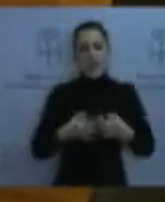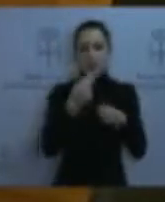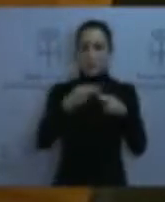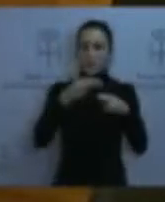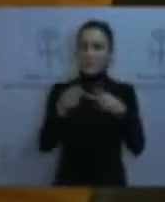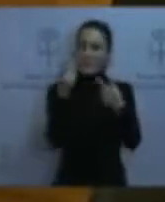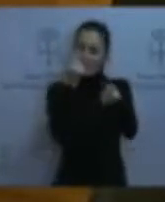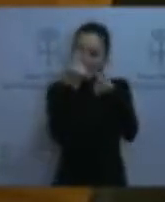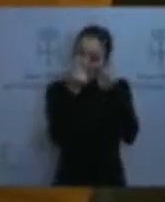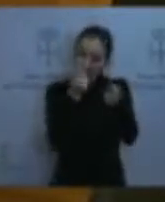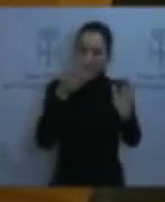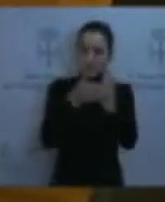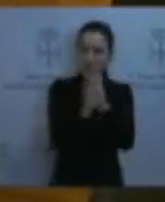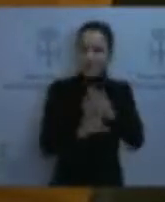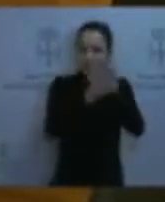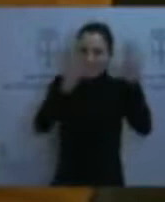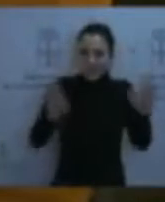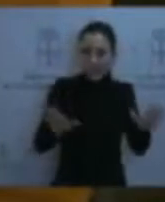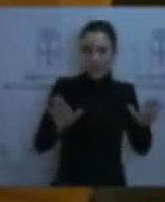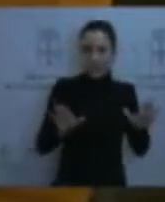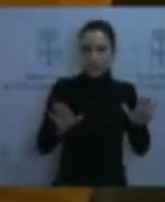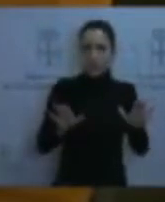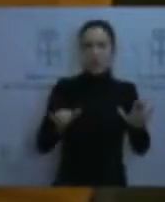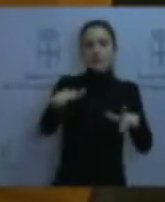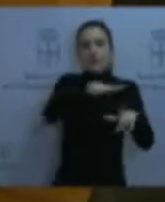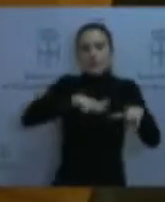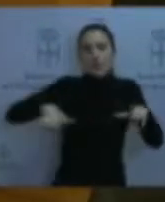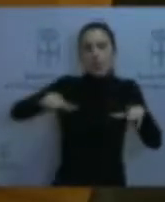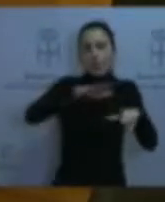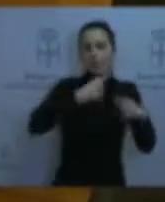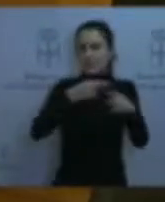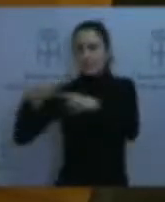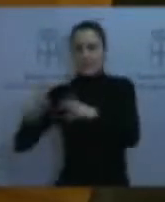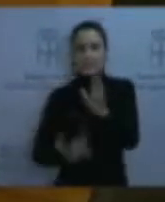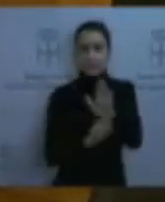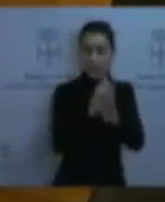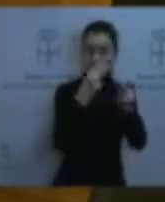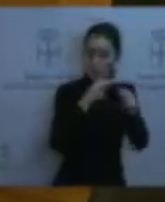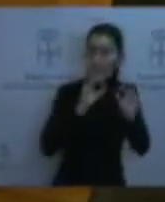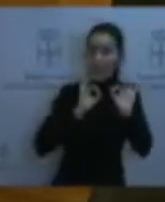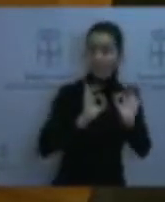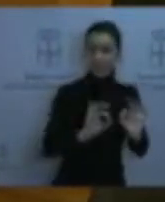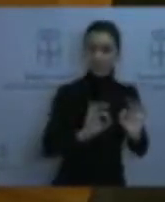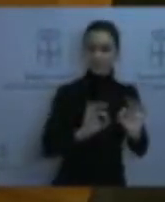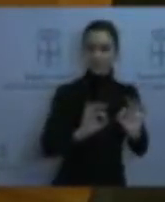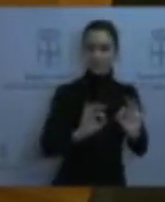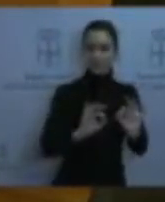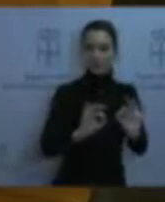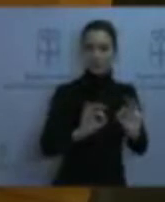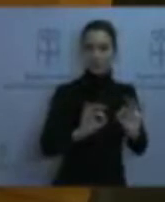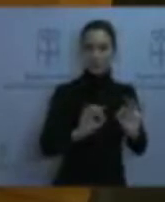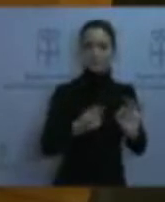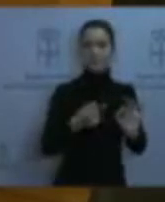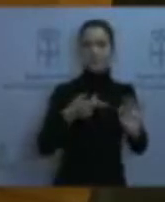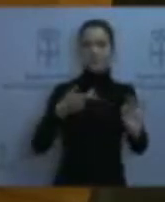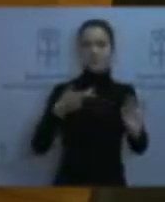desarrollan en los territorios son las que favorecen realmente que siga viviendo la gente en los pueblos.